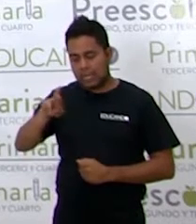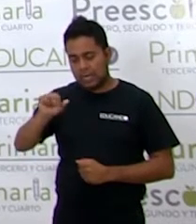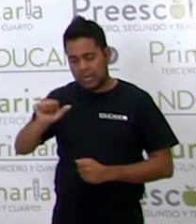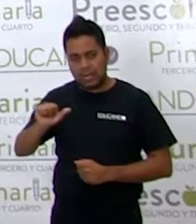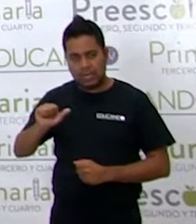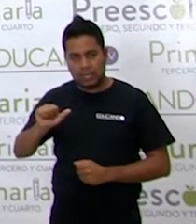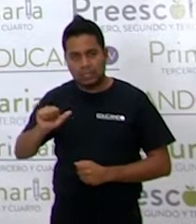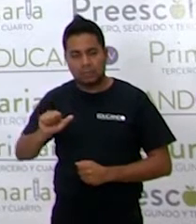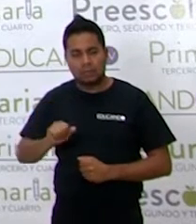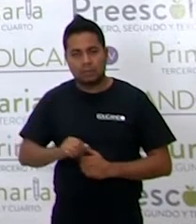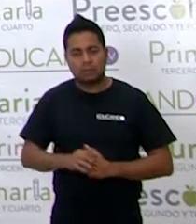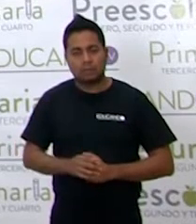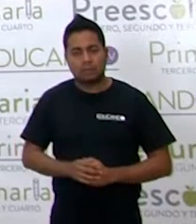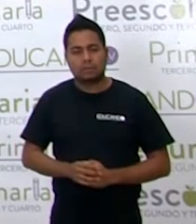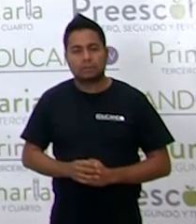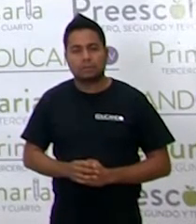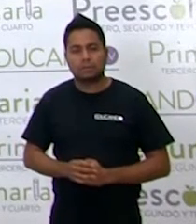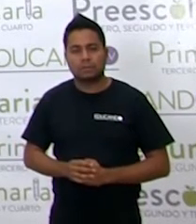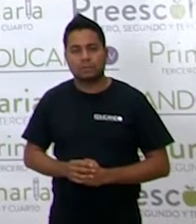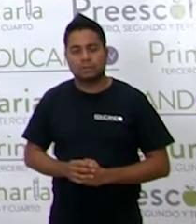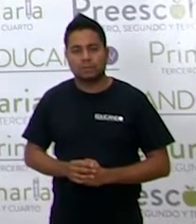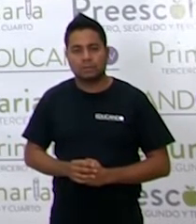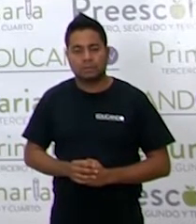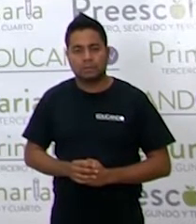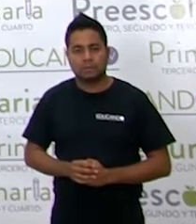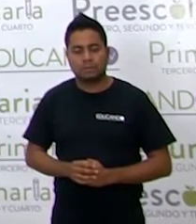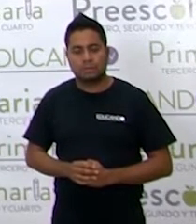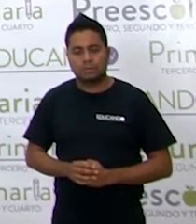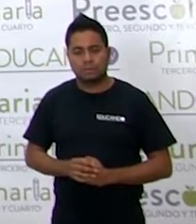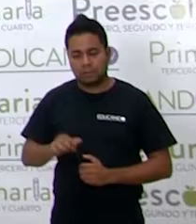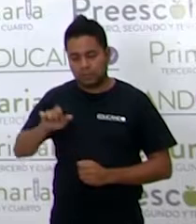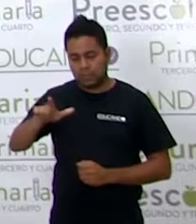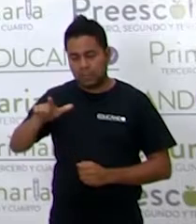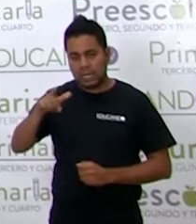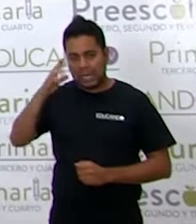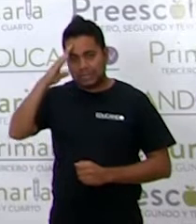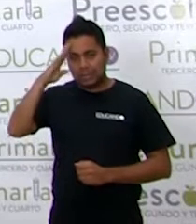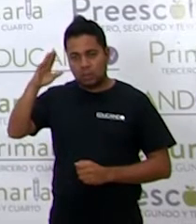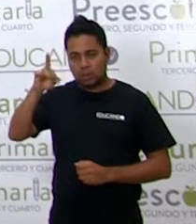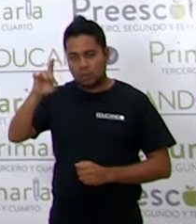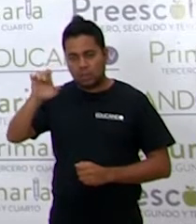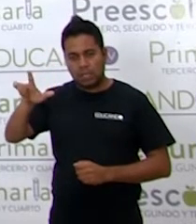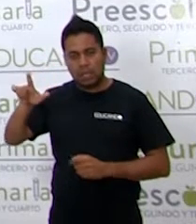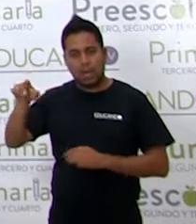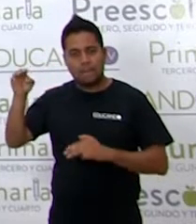el señor del monte.